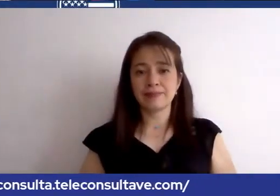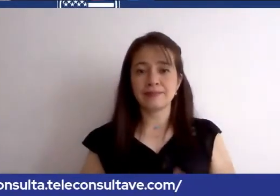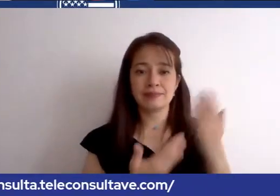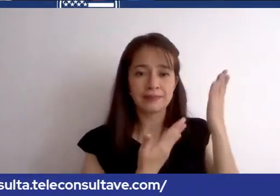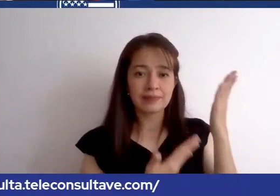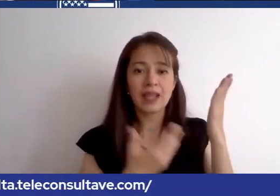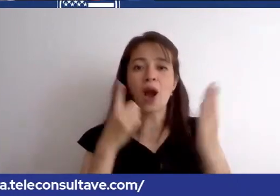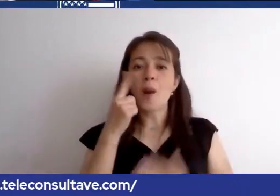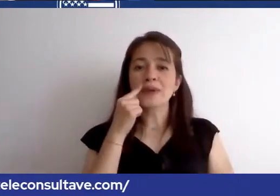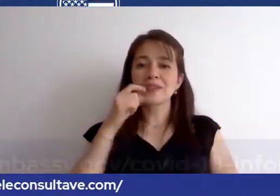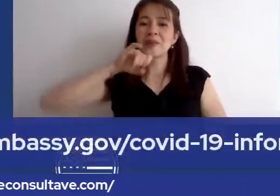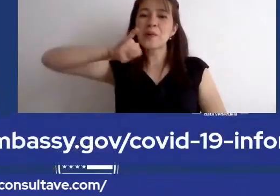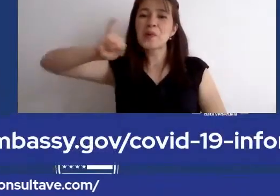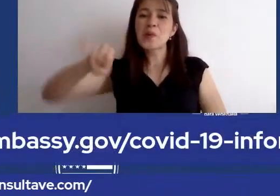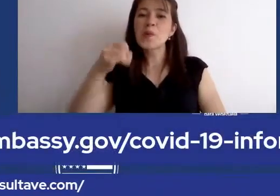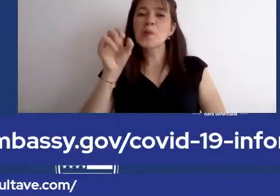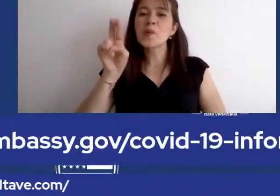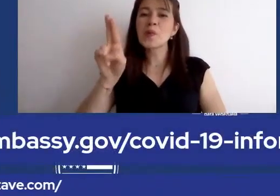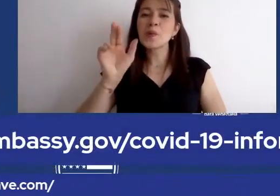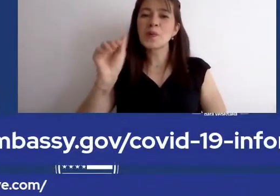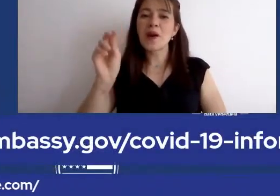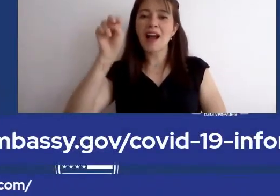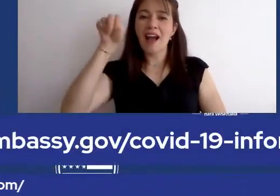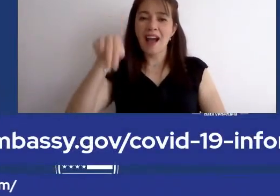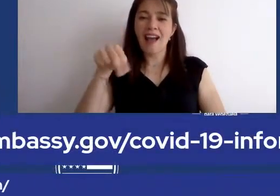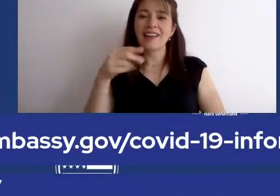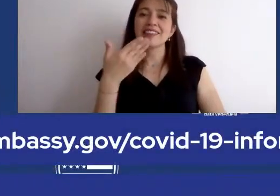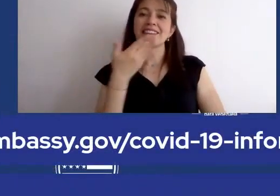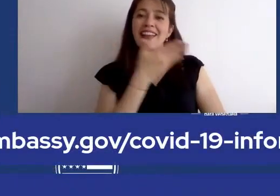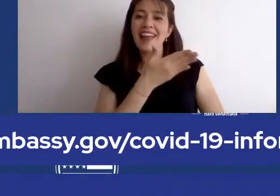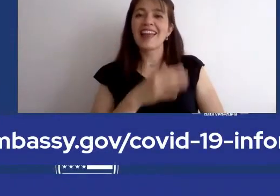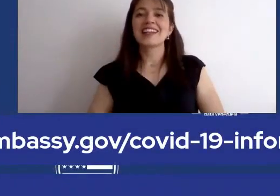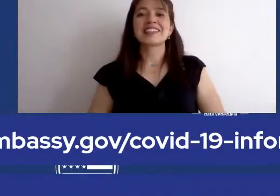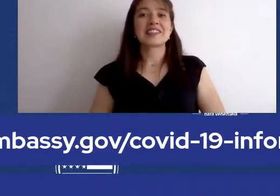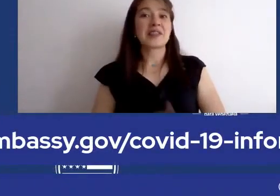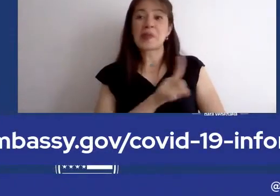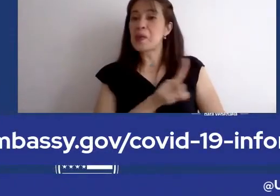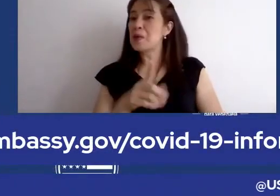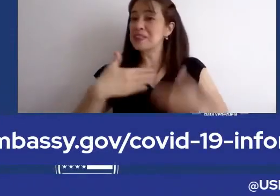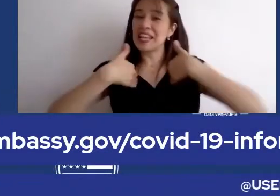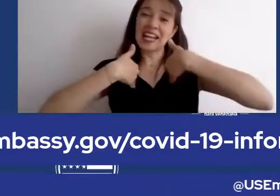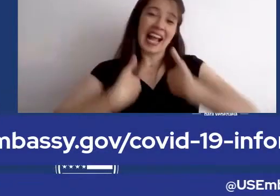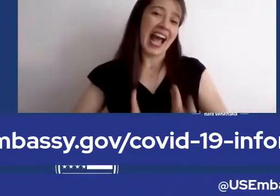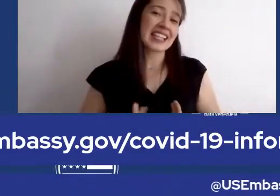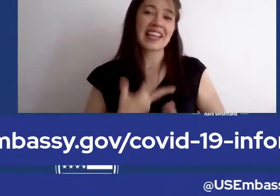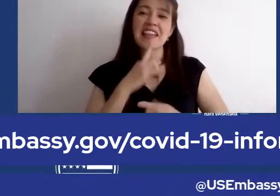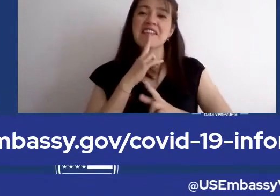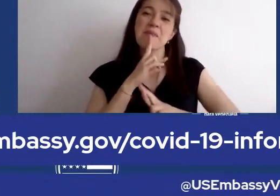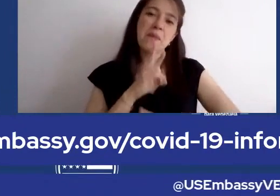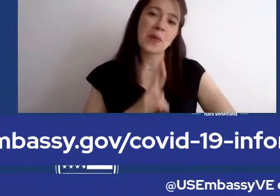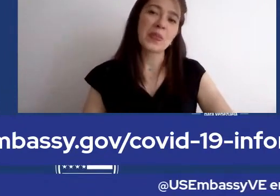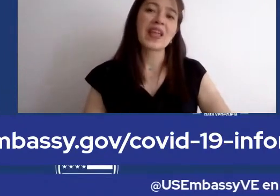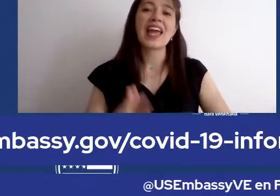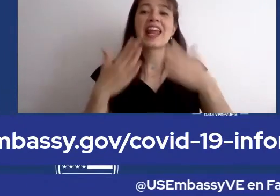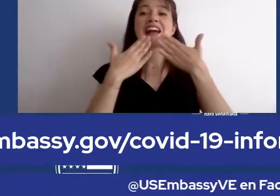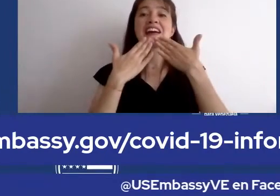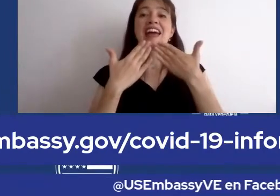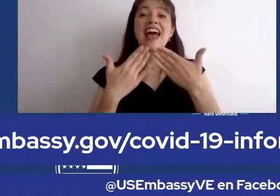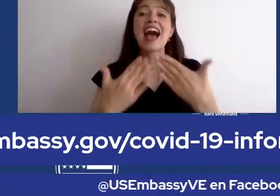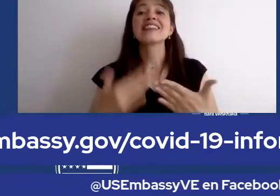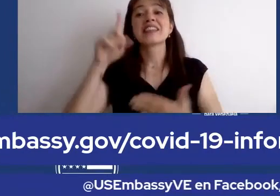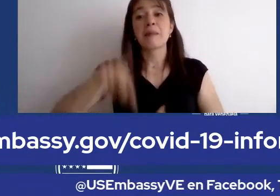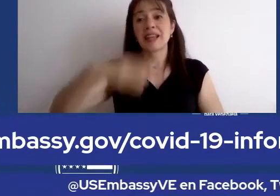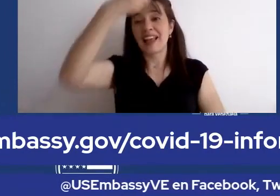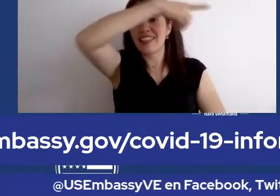Juan, que no se cansa de ninguna pregunta. Muchísimas gracias, millón de gracias a